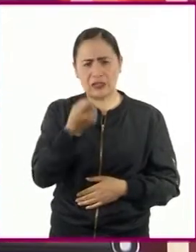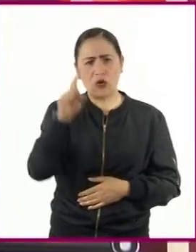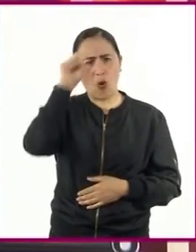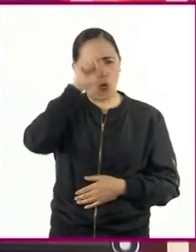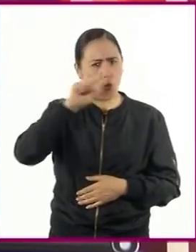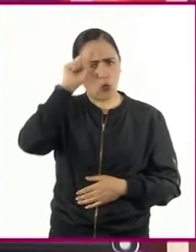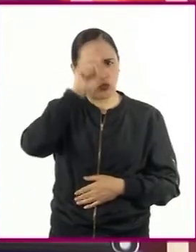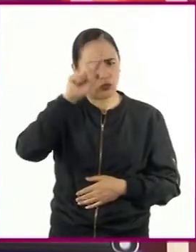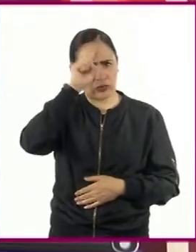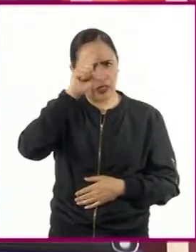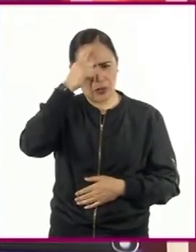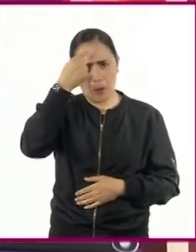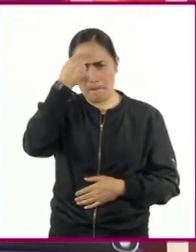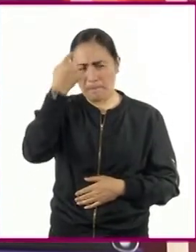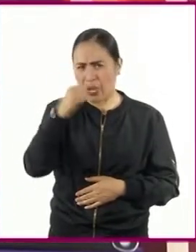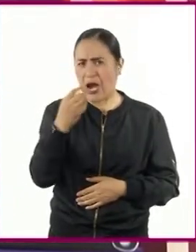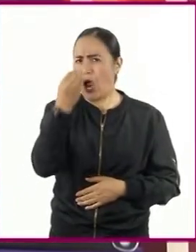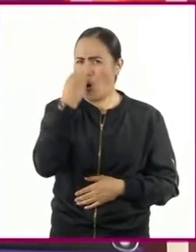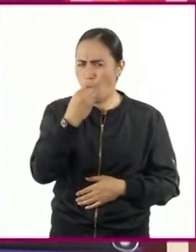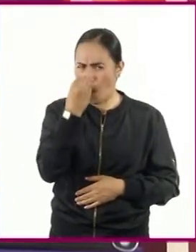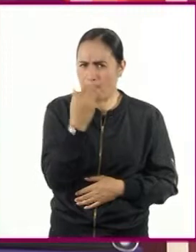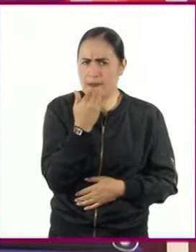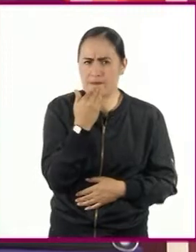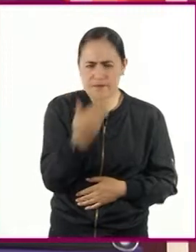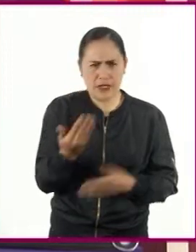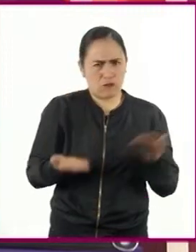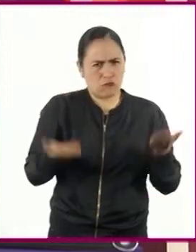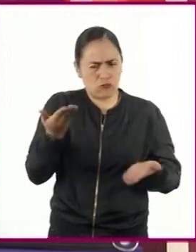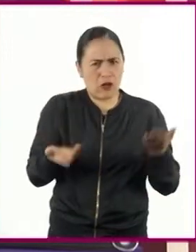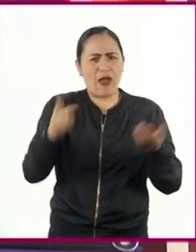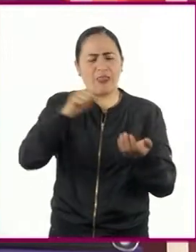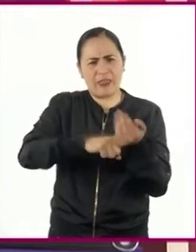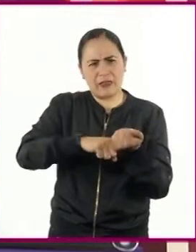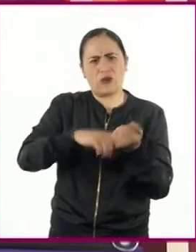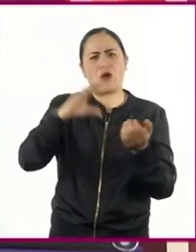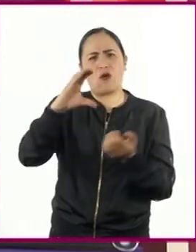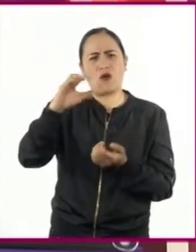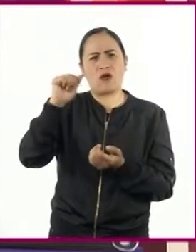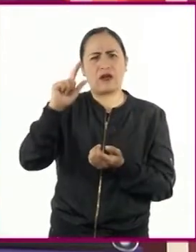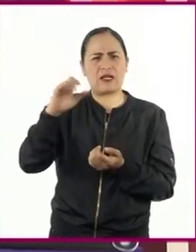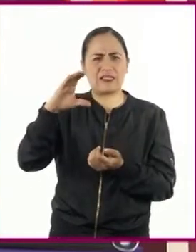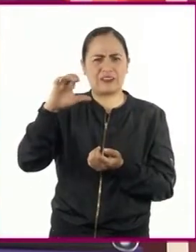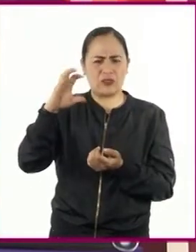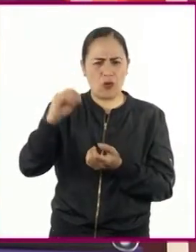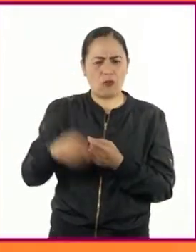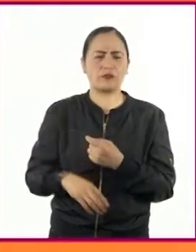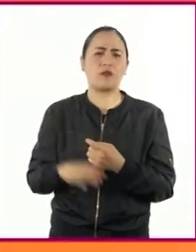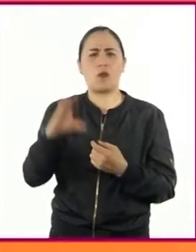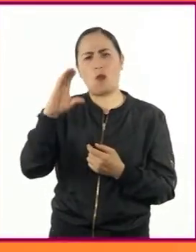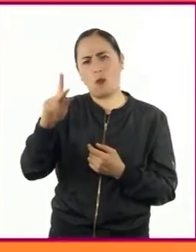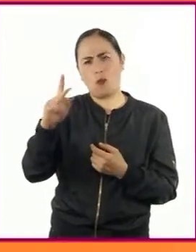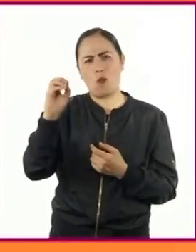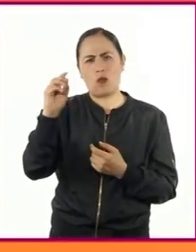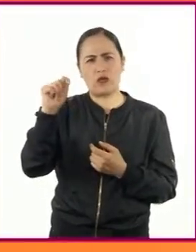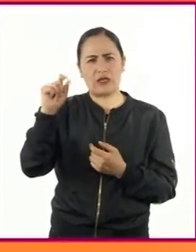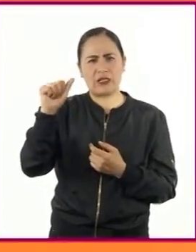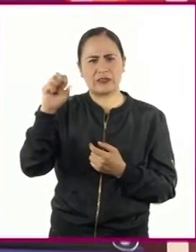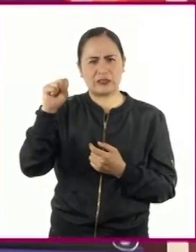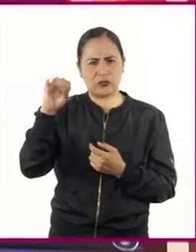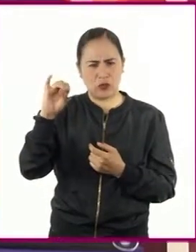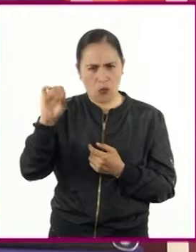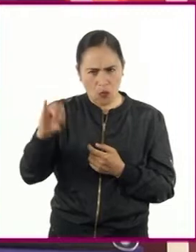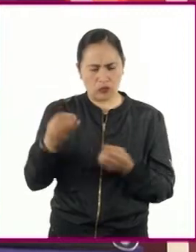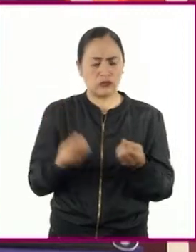en todo tipo de dietas por su alto contenido en minerales, como el calcio y el potasio. Además de contener